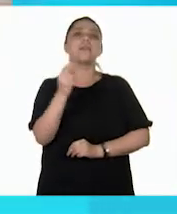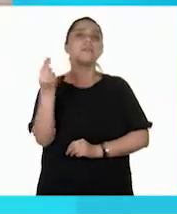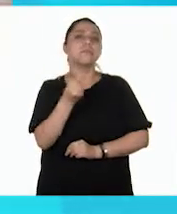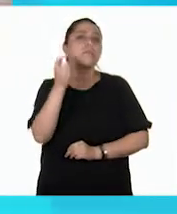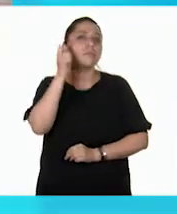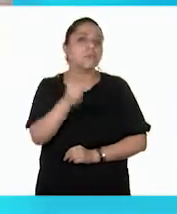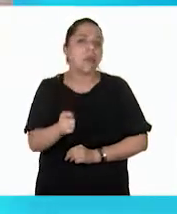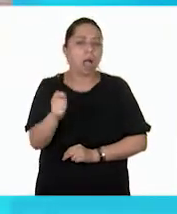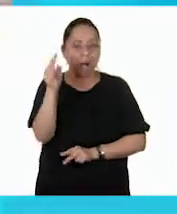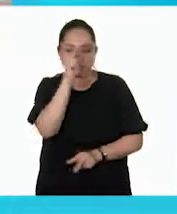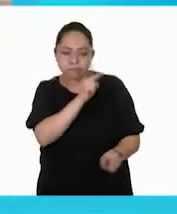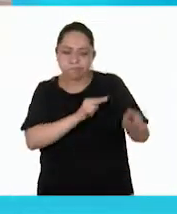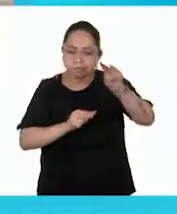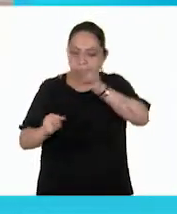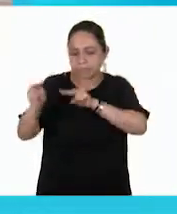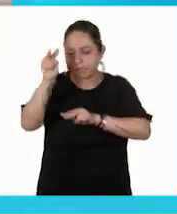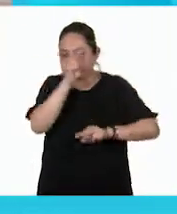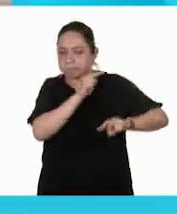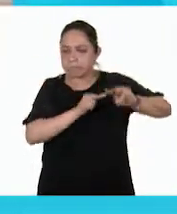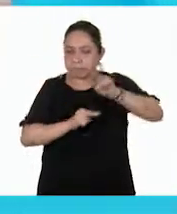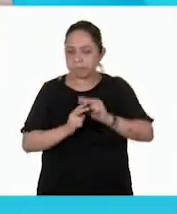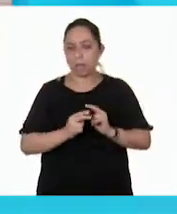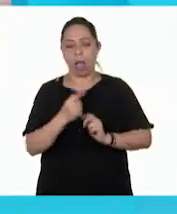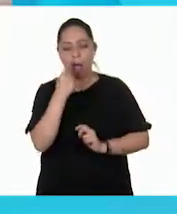de una observación constante.